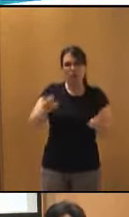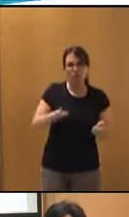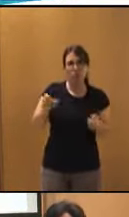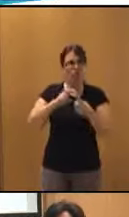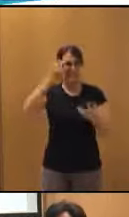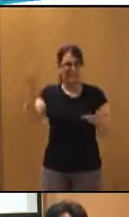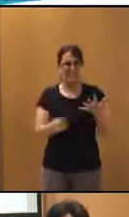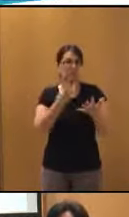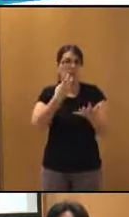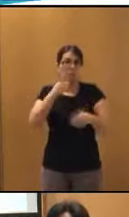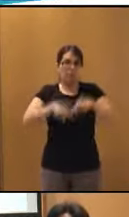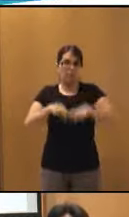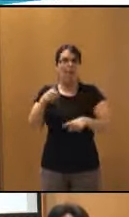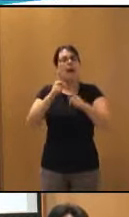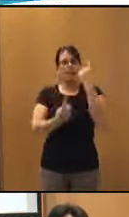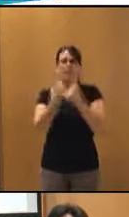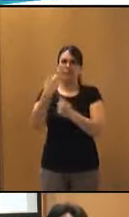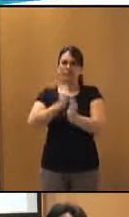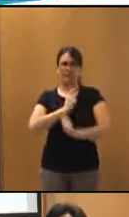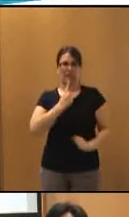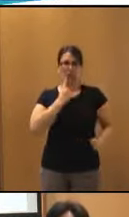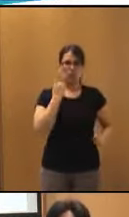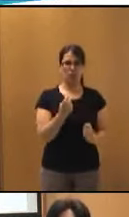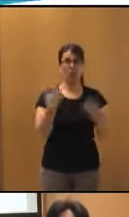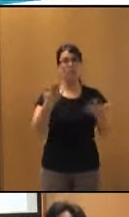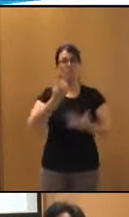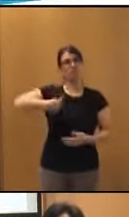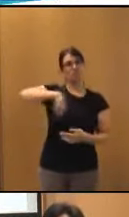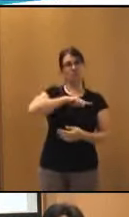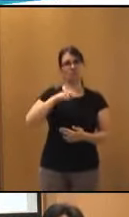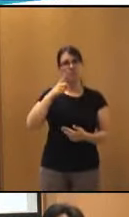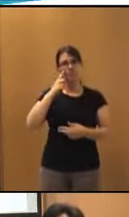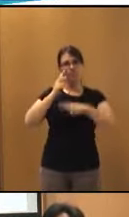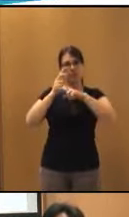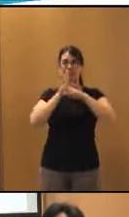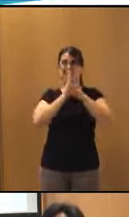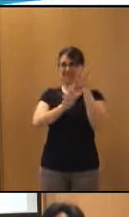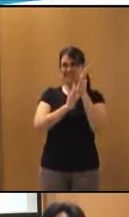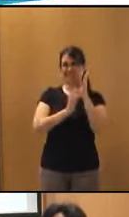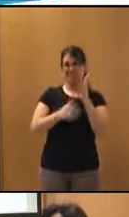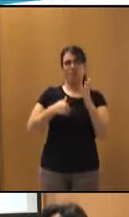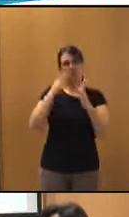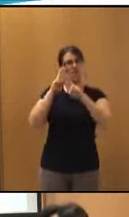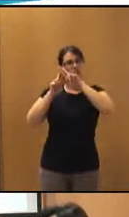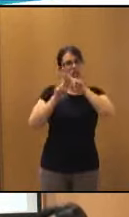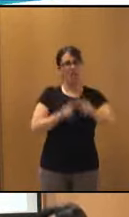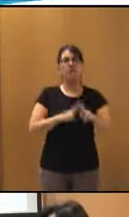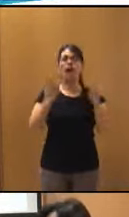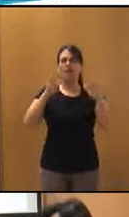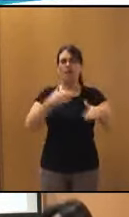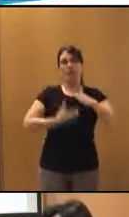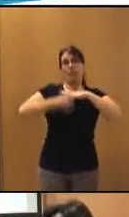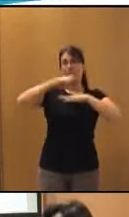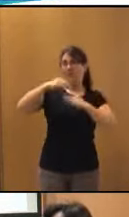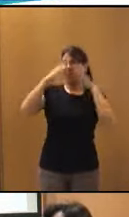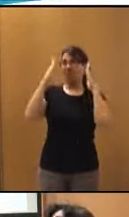En este sentido, revisando lo que hemos estado viendo así rápidamente, pues en el CEAPAS somos conscientes